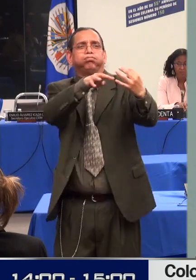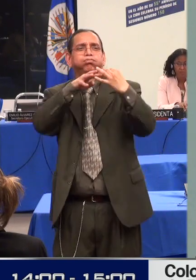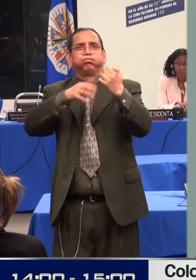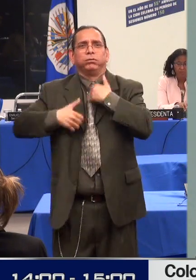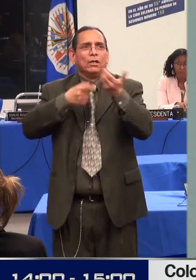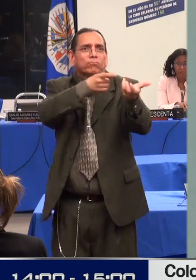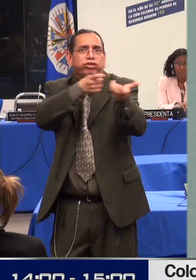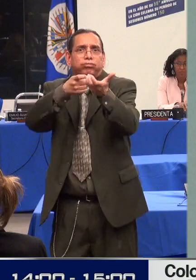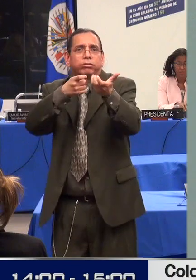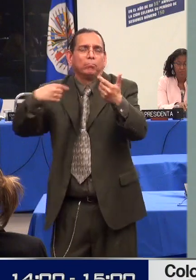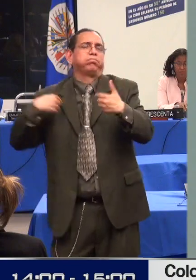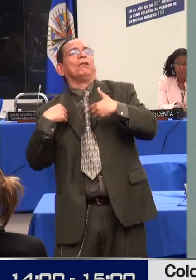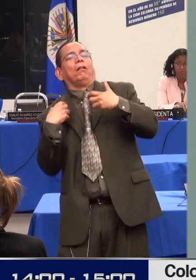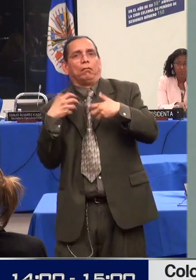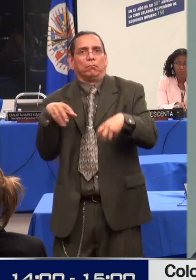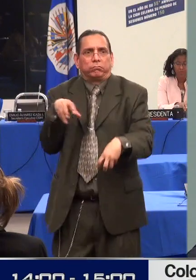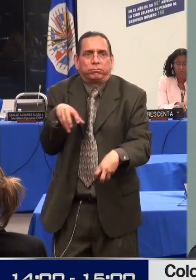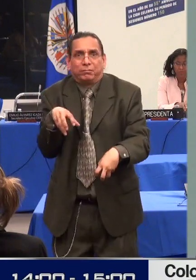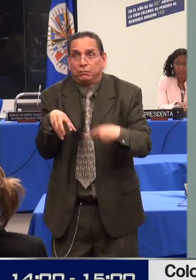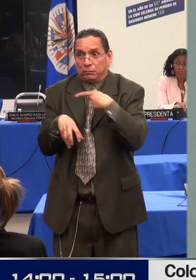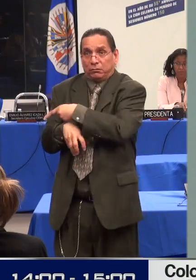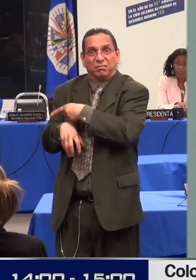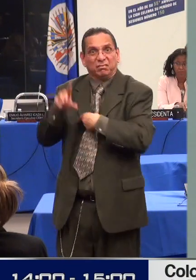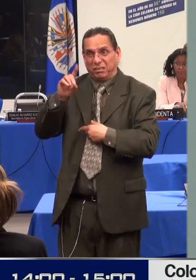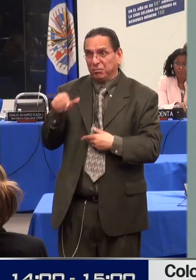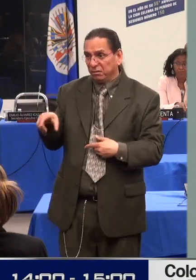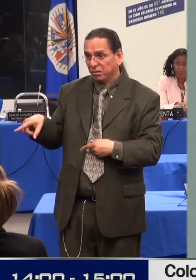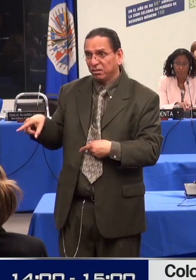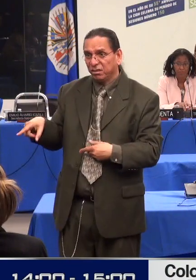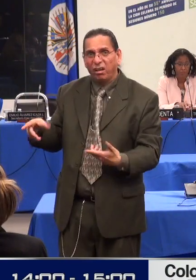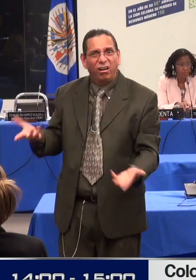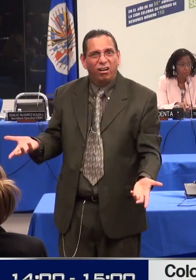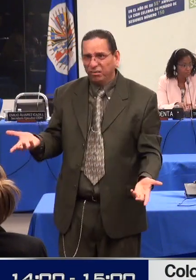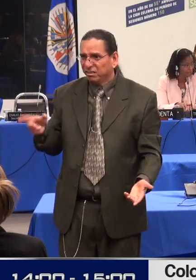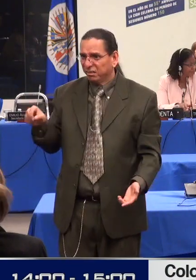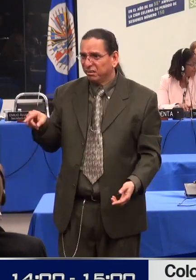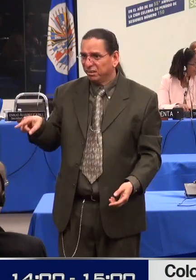si, en todo caso, si esto existe. Muchas gracias.